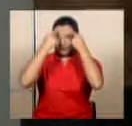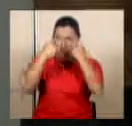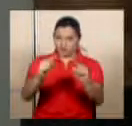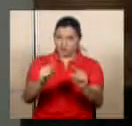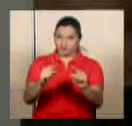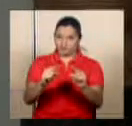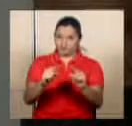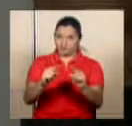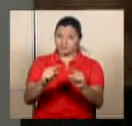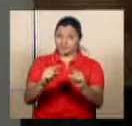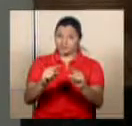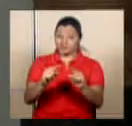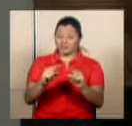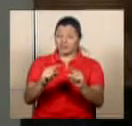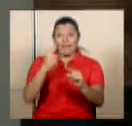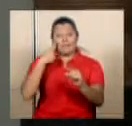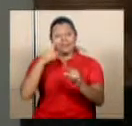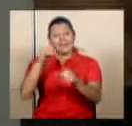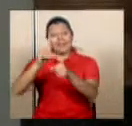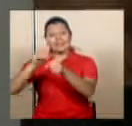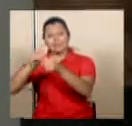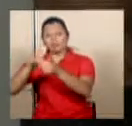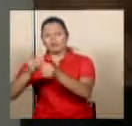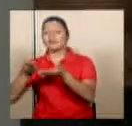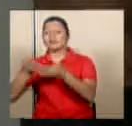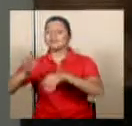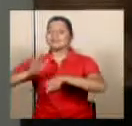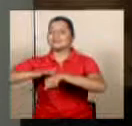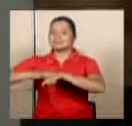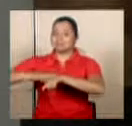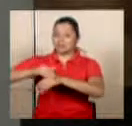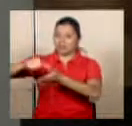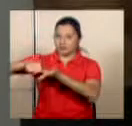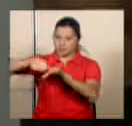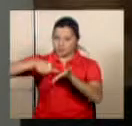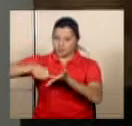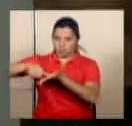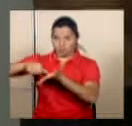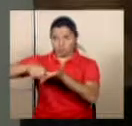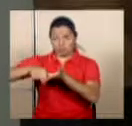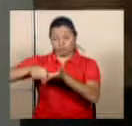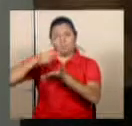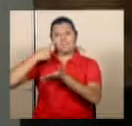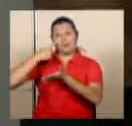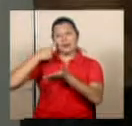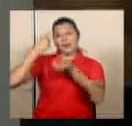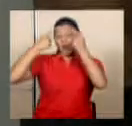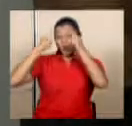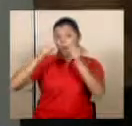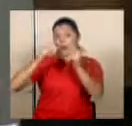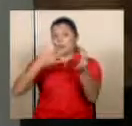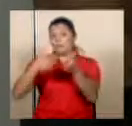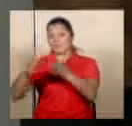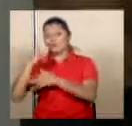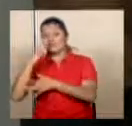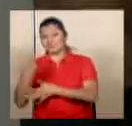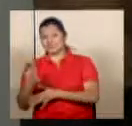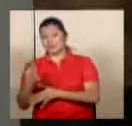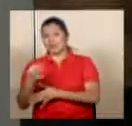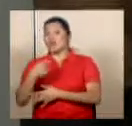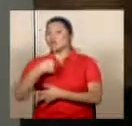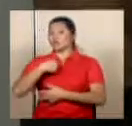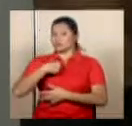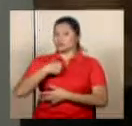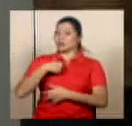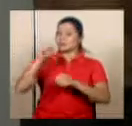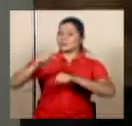los votos para un plan fiscal o un impuesto que sea yo particularmente los